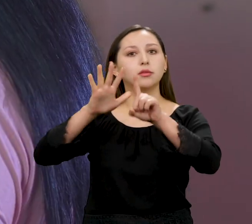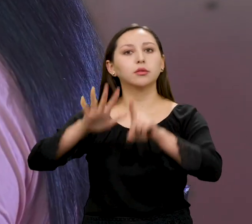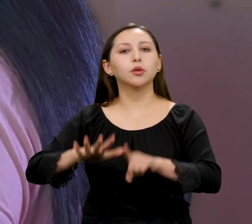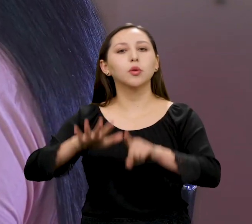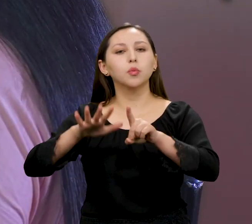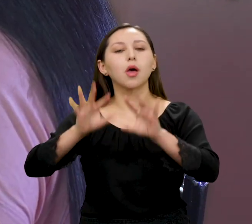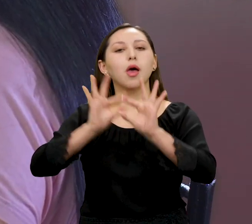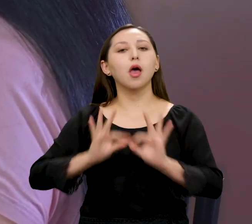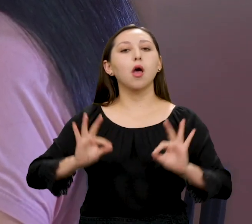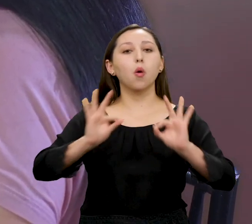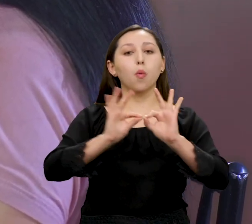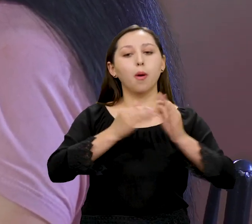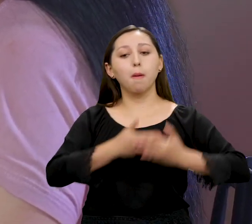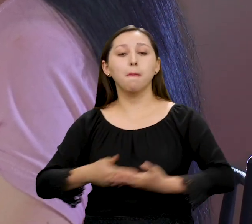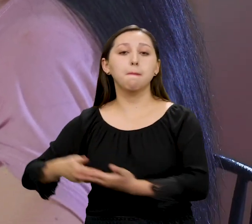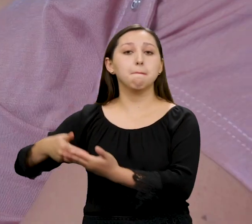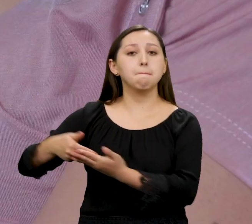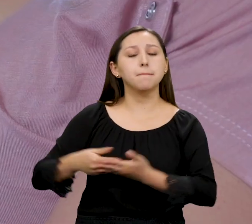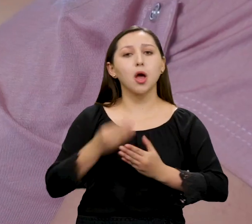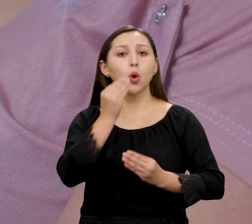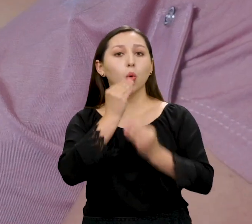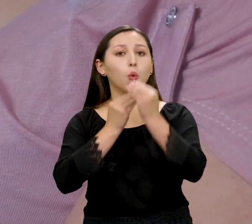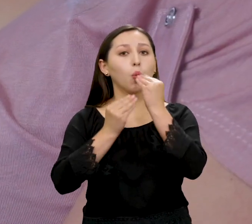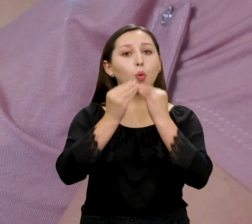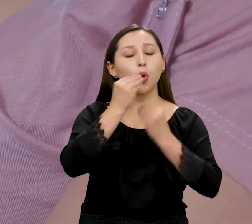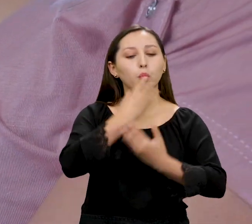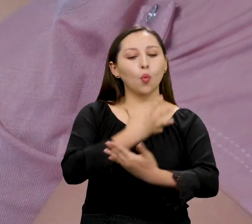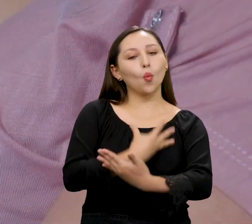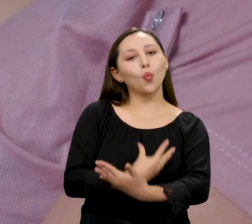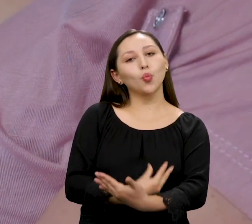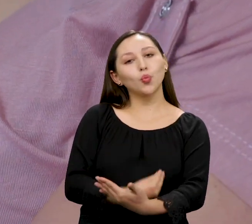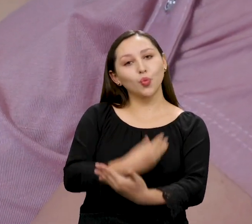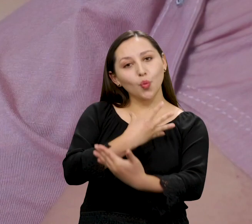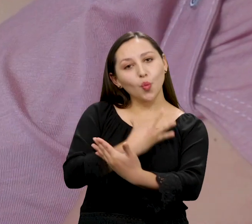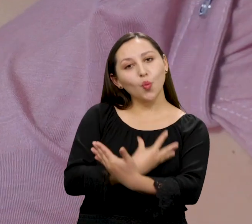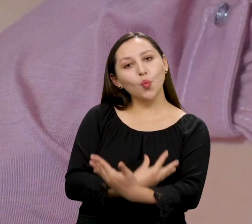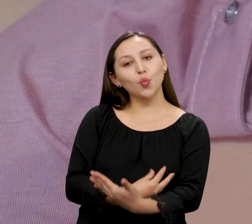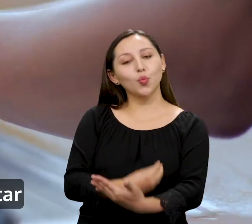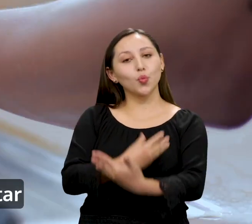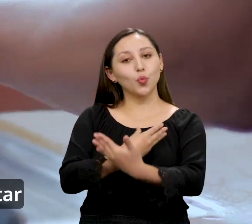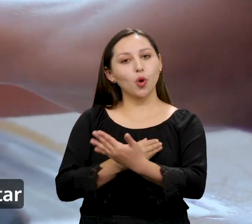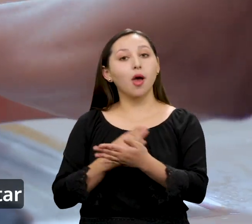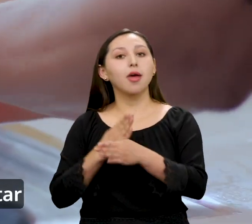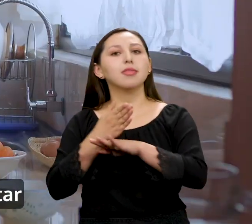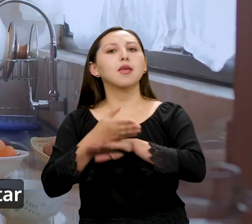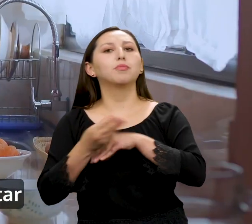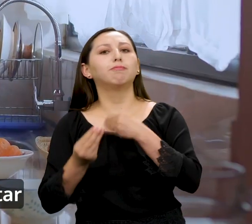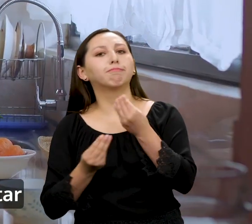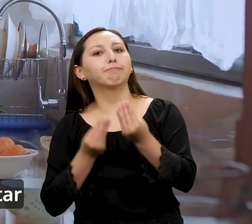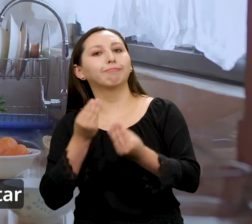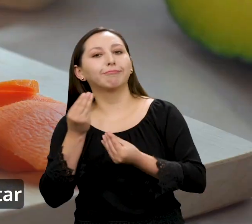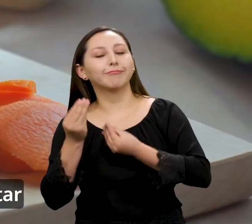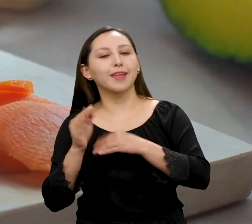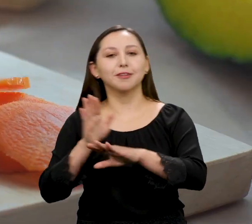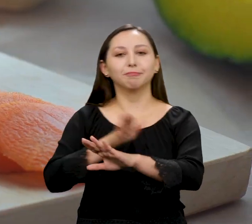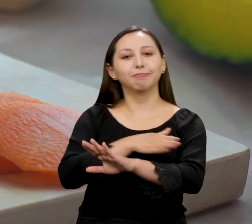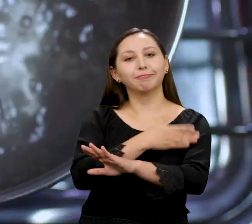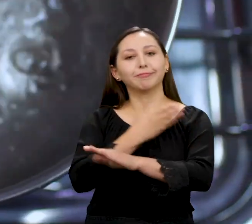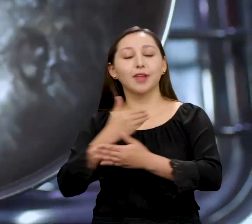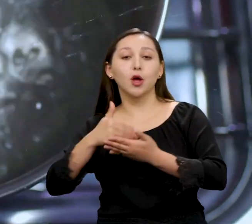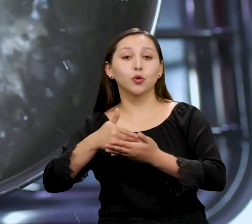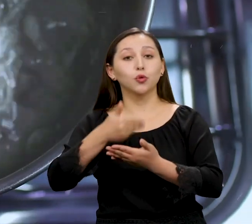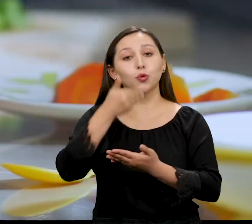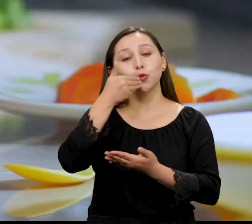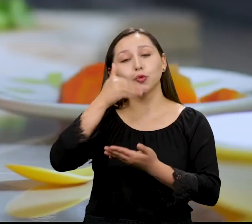hasta los seis meses el bebé solamente necesita la tetita de mamá. Luego hay que complementar con